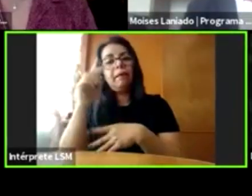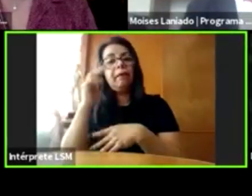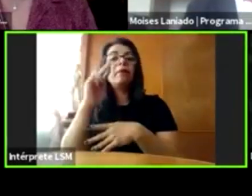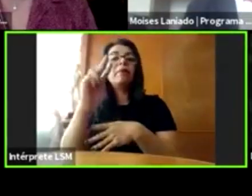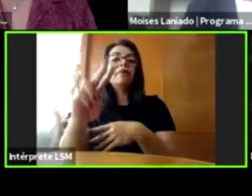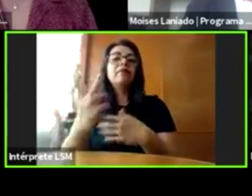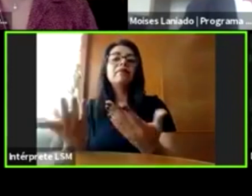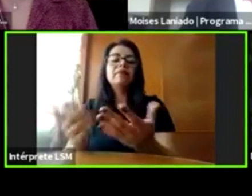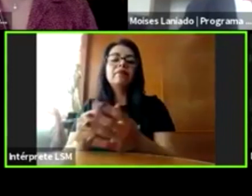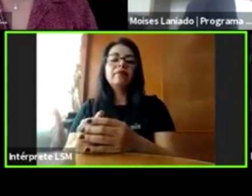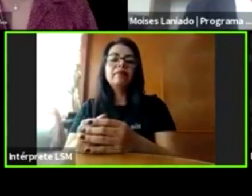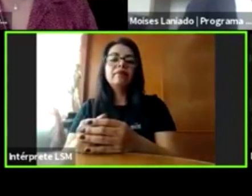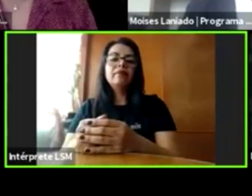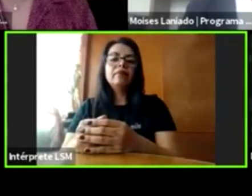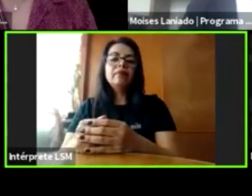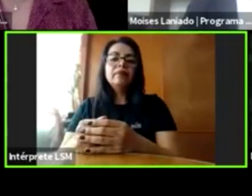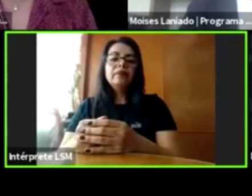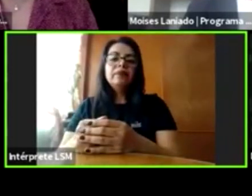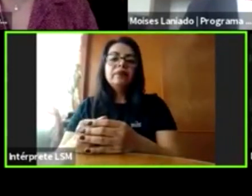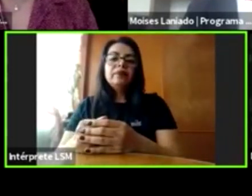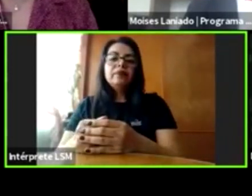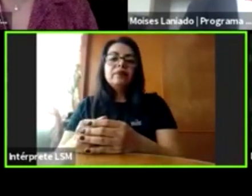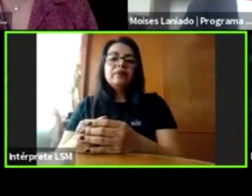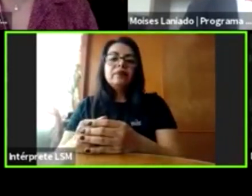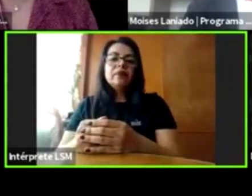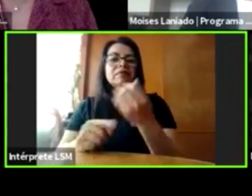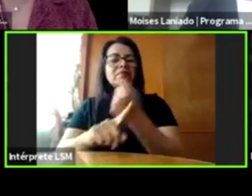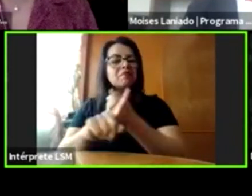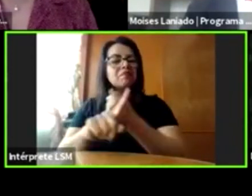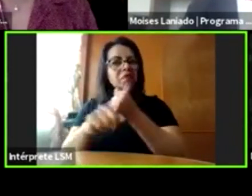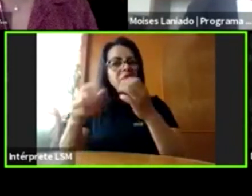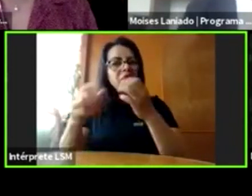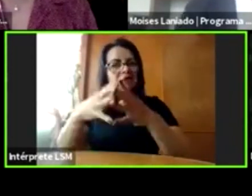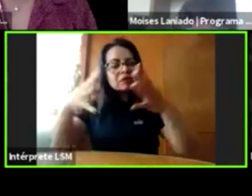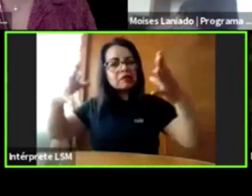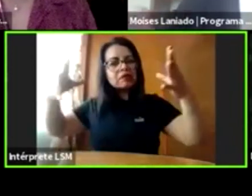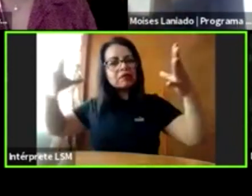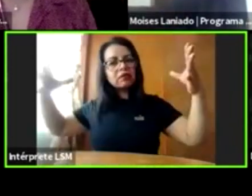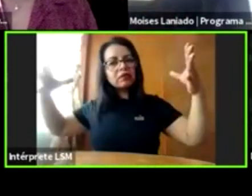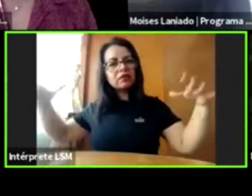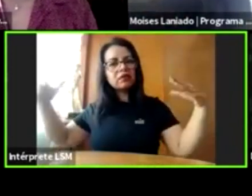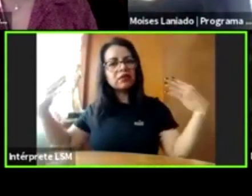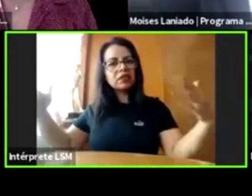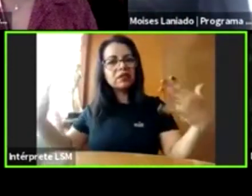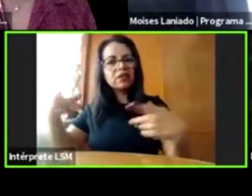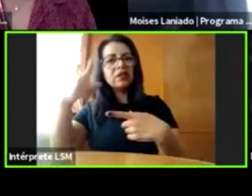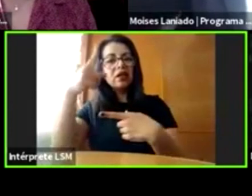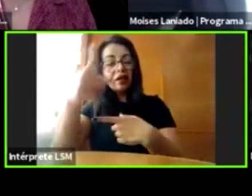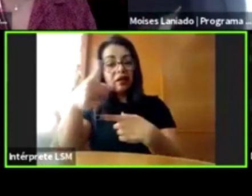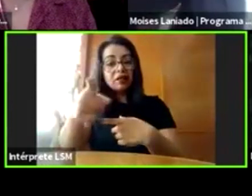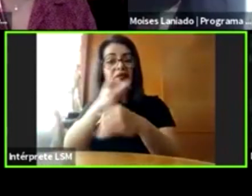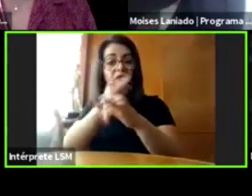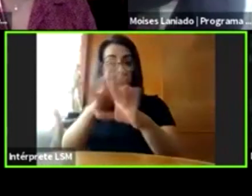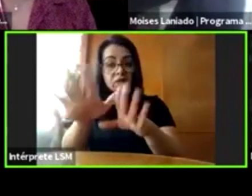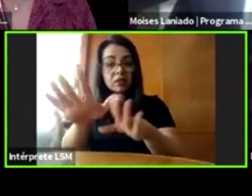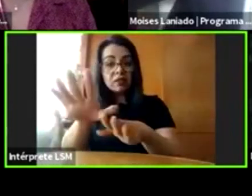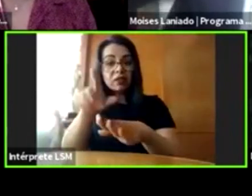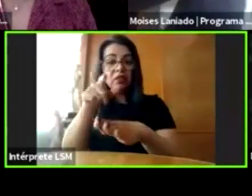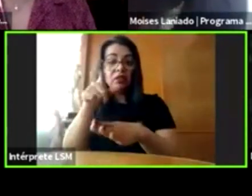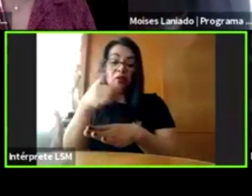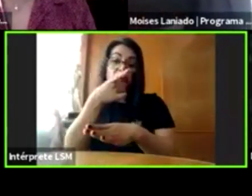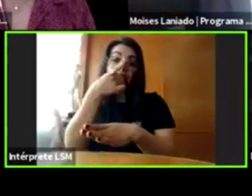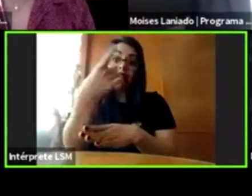la magnitud de este problema, este dato que das, ha subido más de 500%